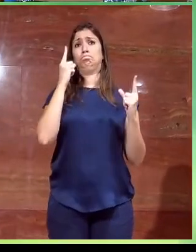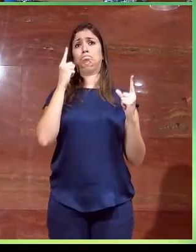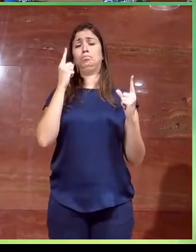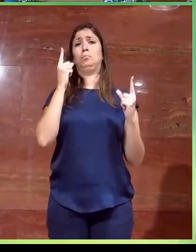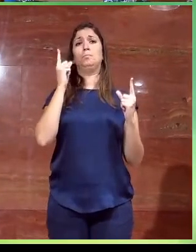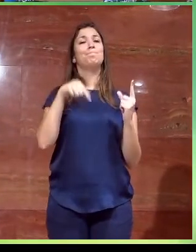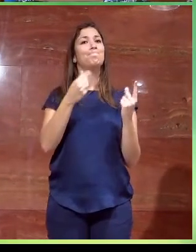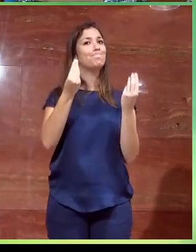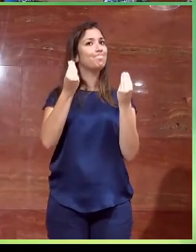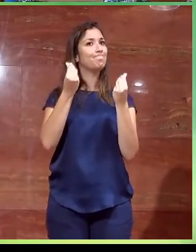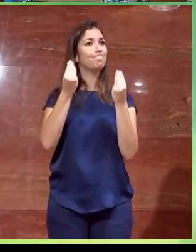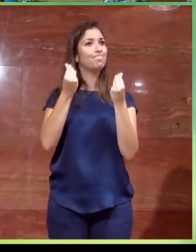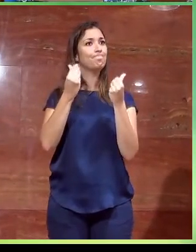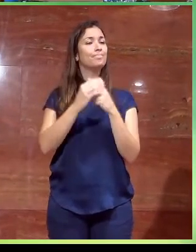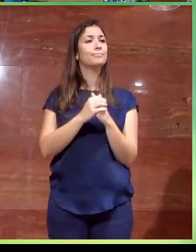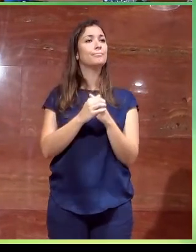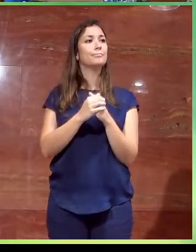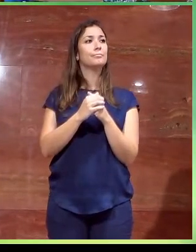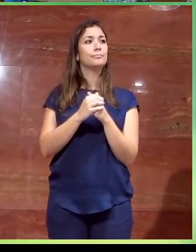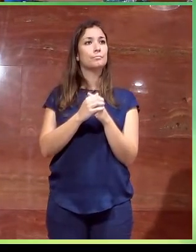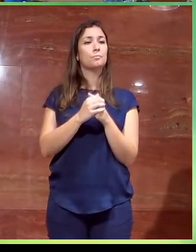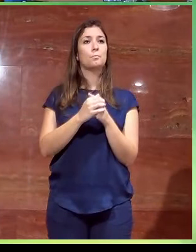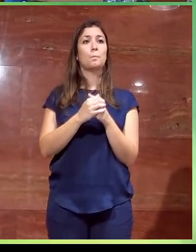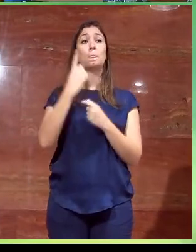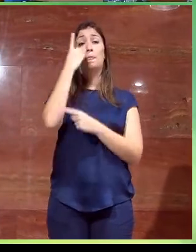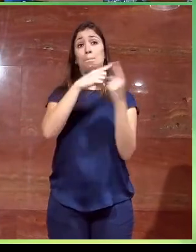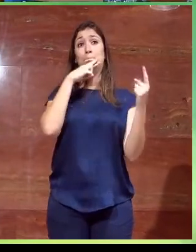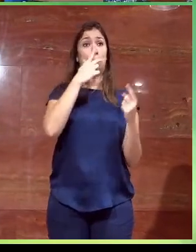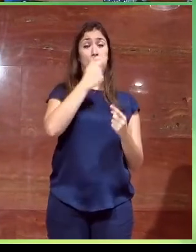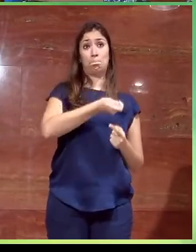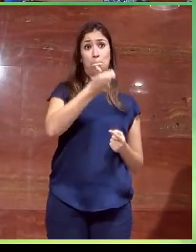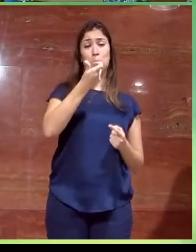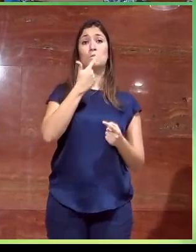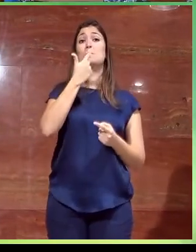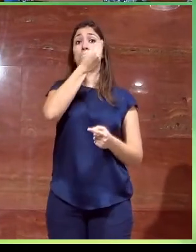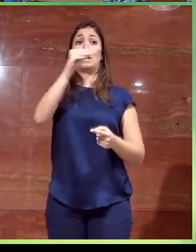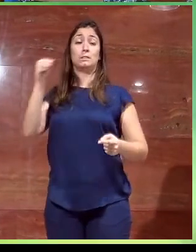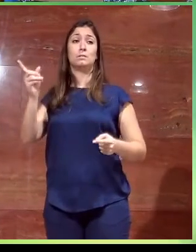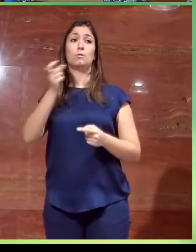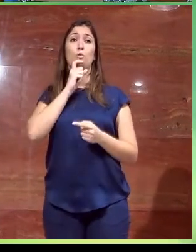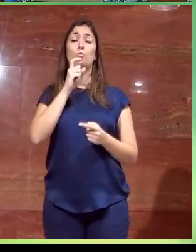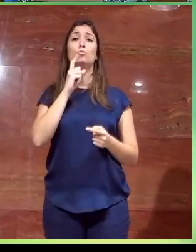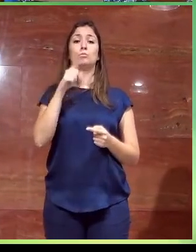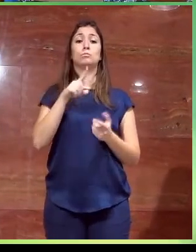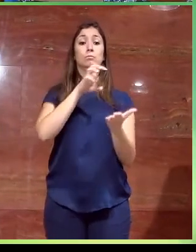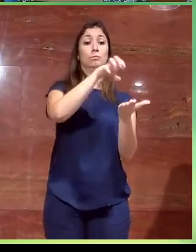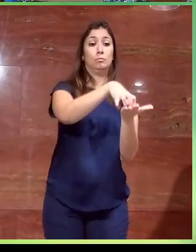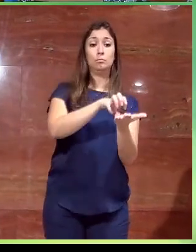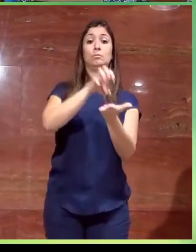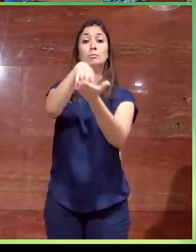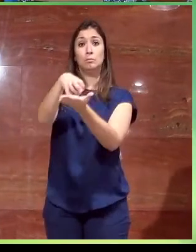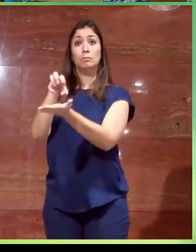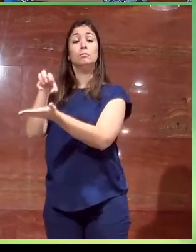escasez de cabinas en algunos casos y bueno, pues para aumentar la dotación pues cada uno de los núcleos se hicieron